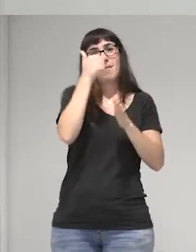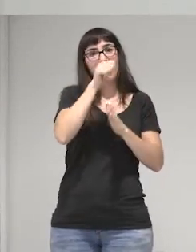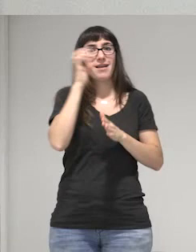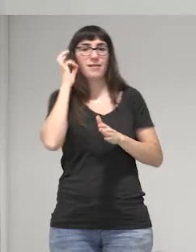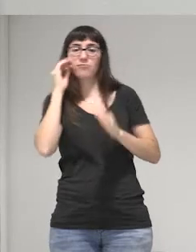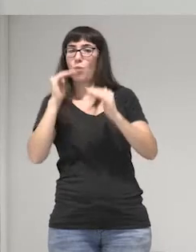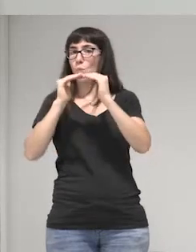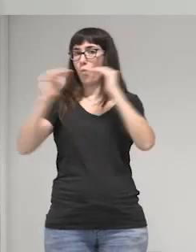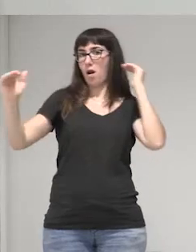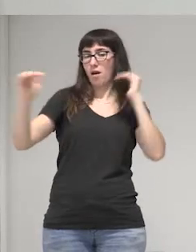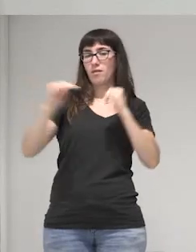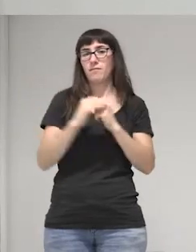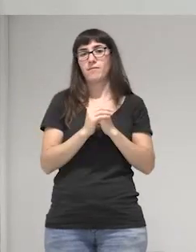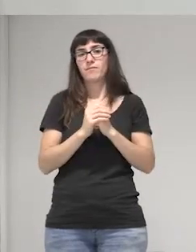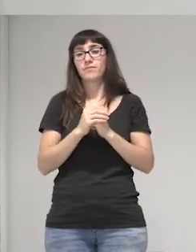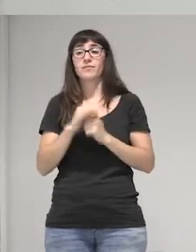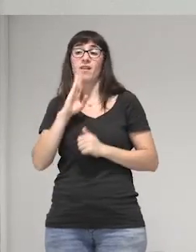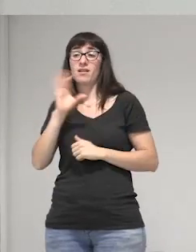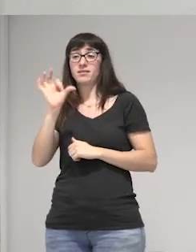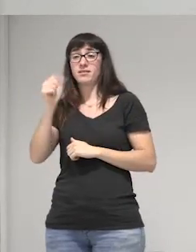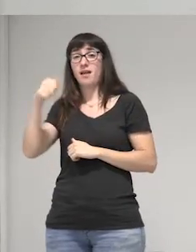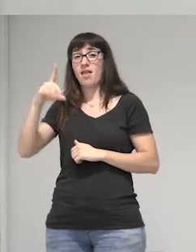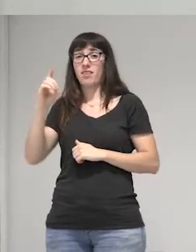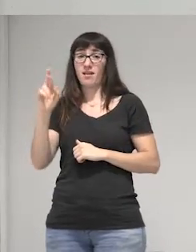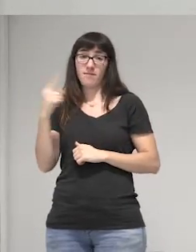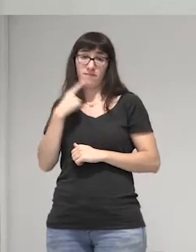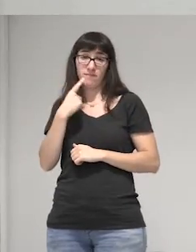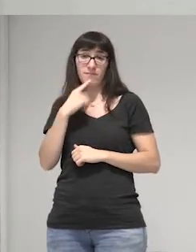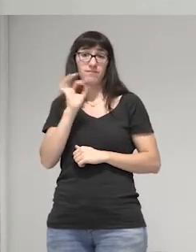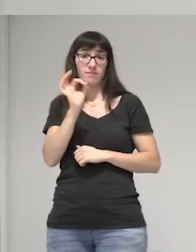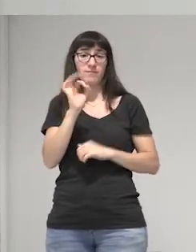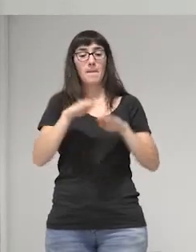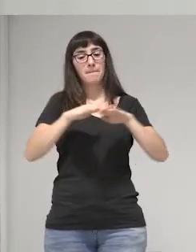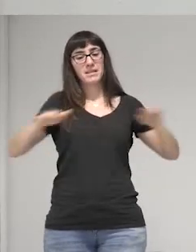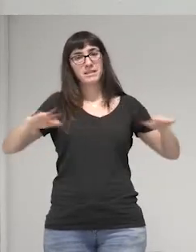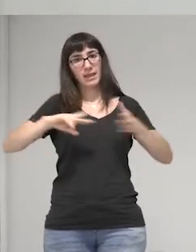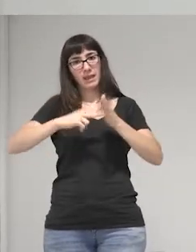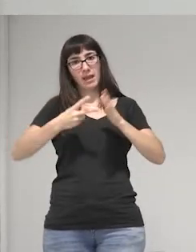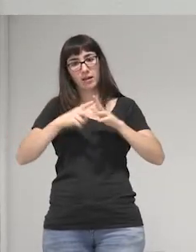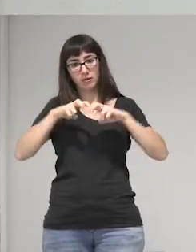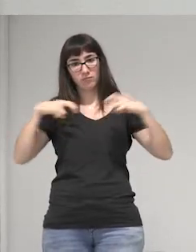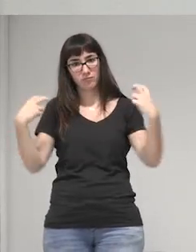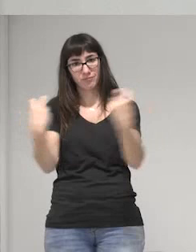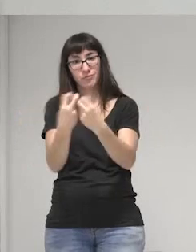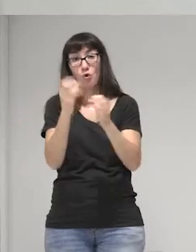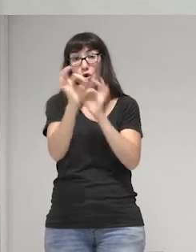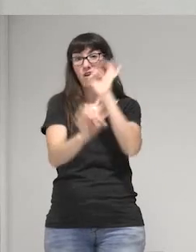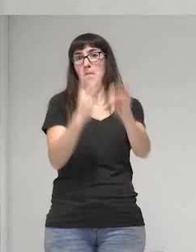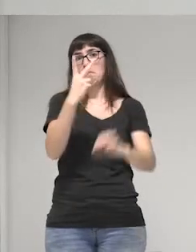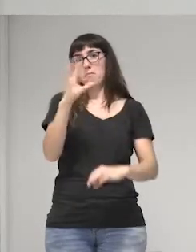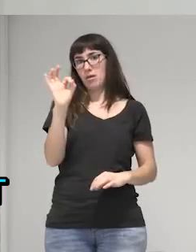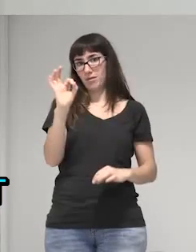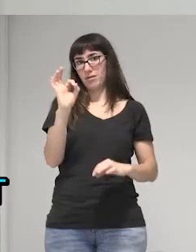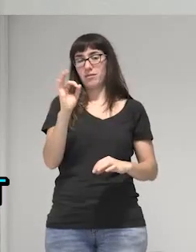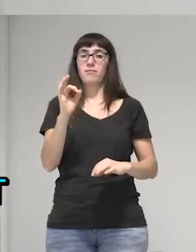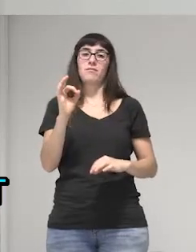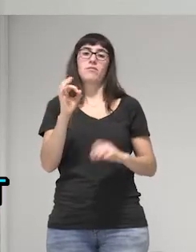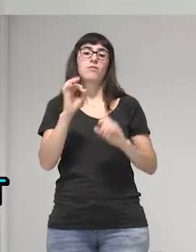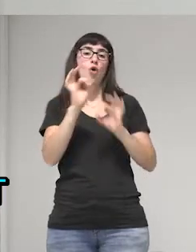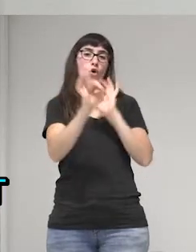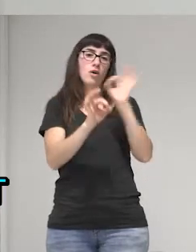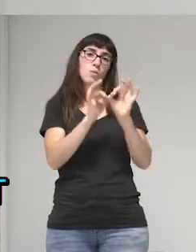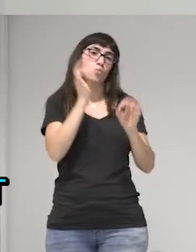lastimosamente Sandra ya dijo estábamos una mesa técnica de 20 organizaciones de mujeres y de